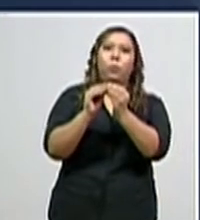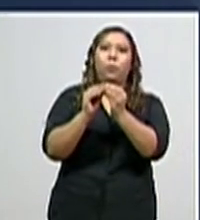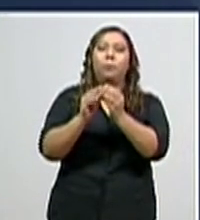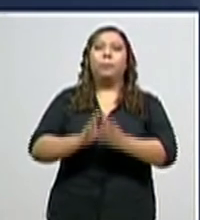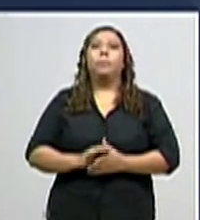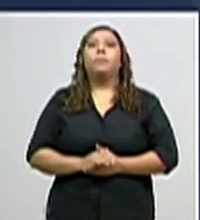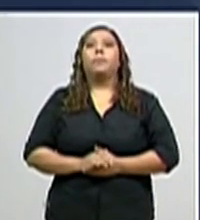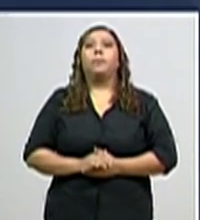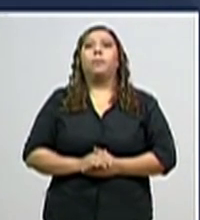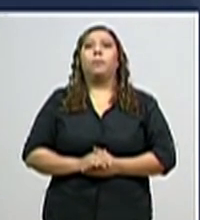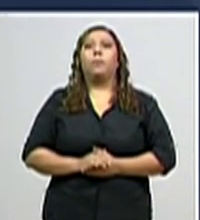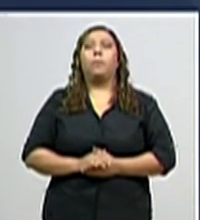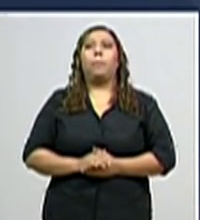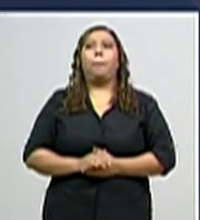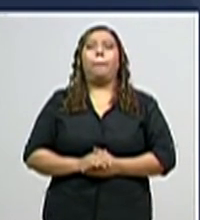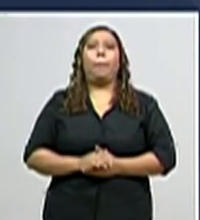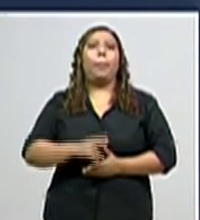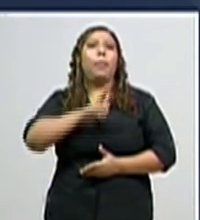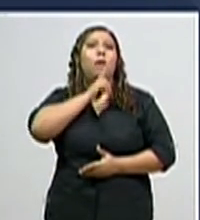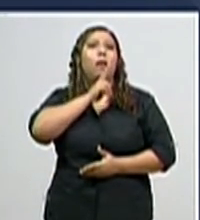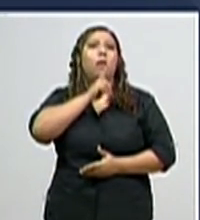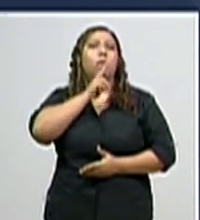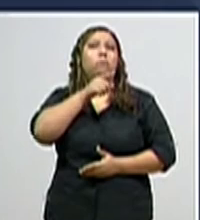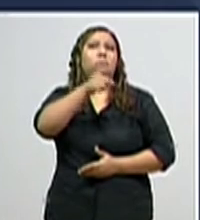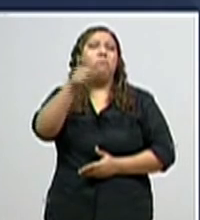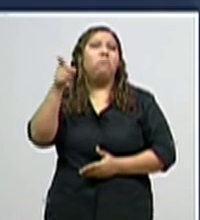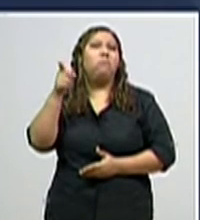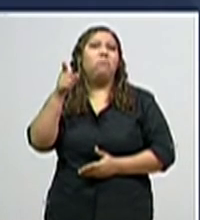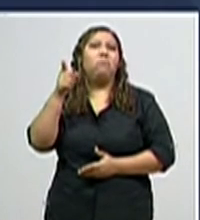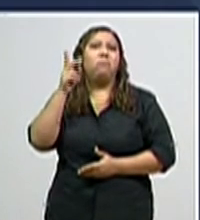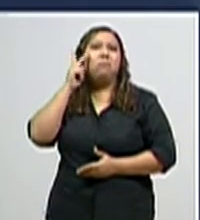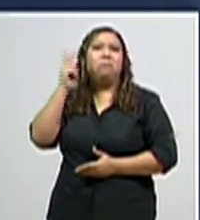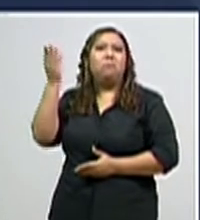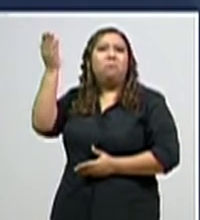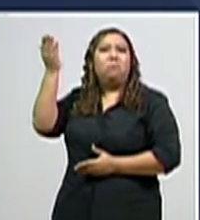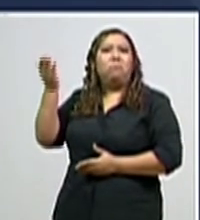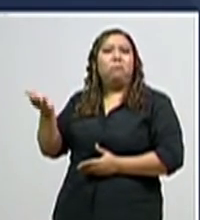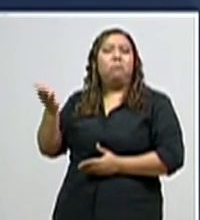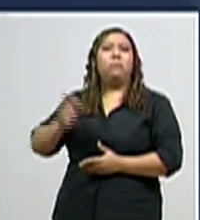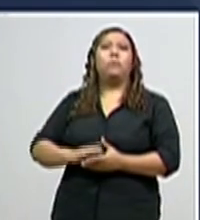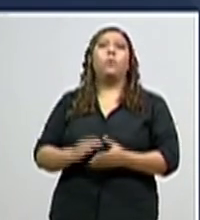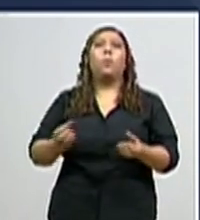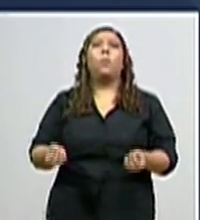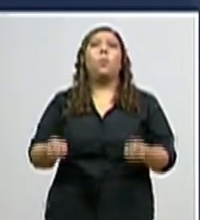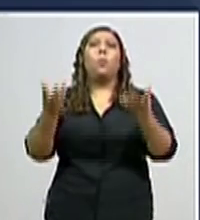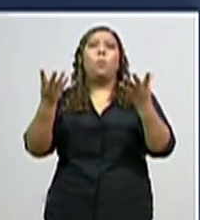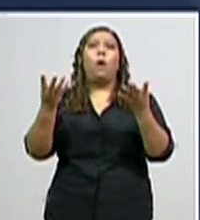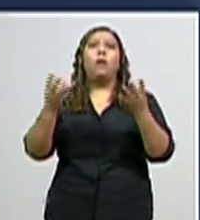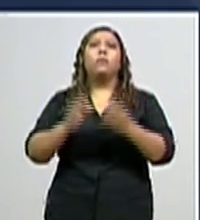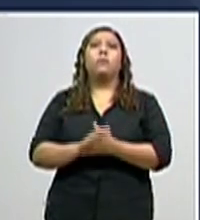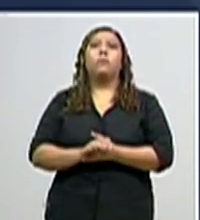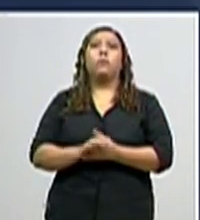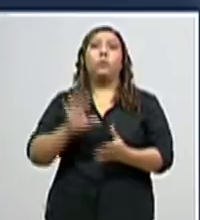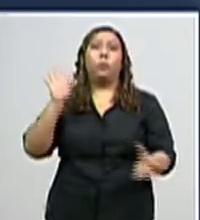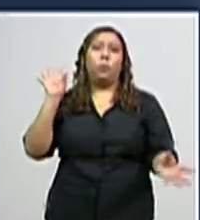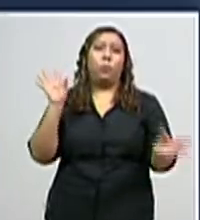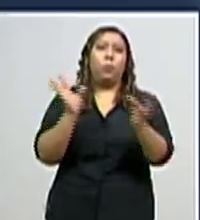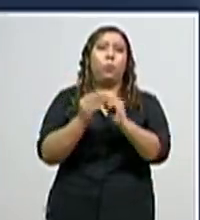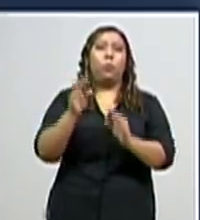La situación de pacientes en Honduras queda de la siguiente manera. Un total de casos de 40